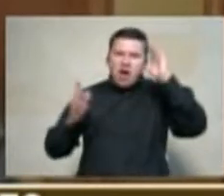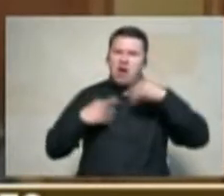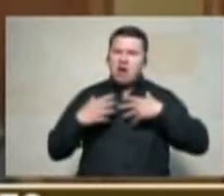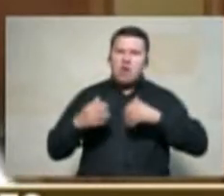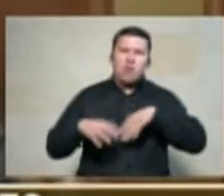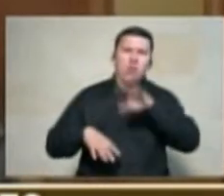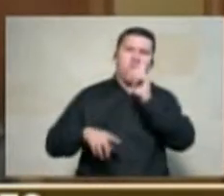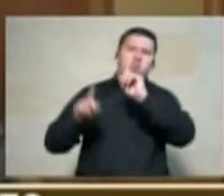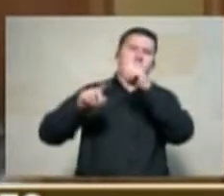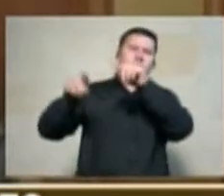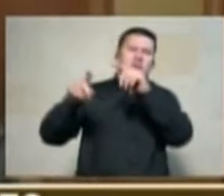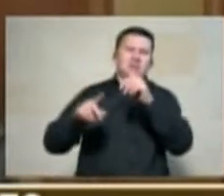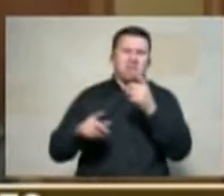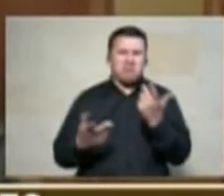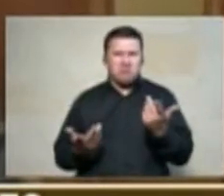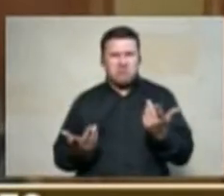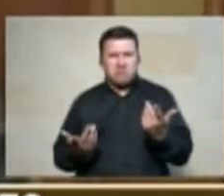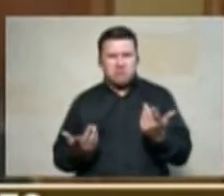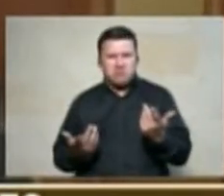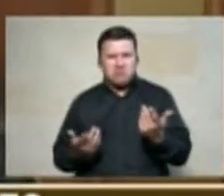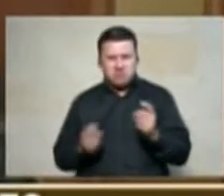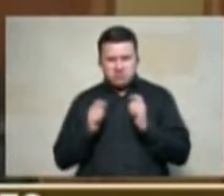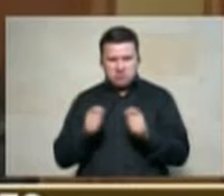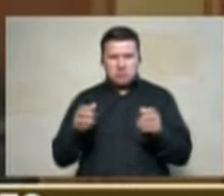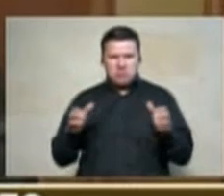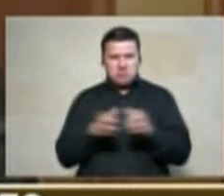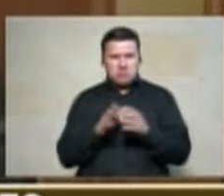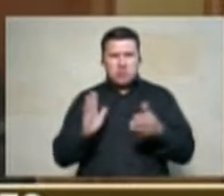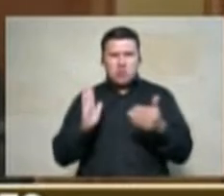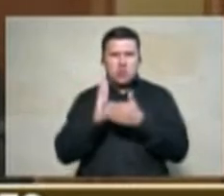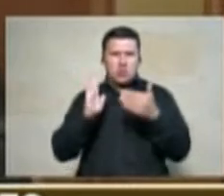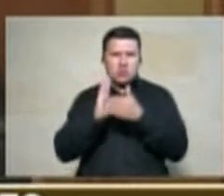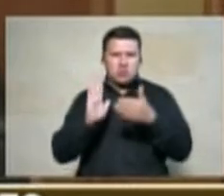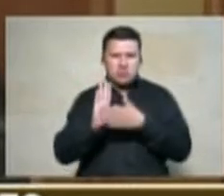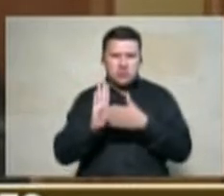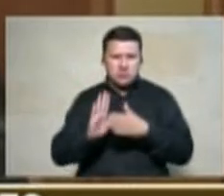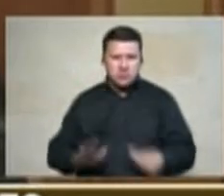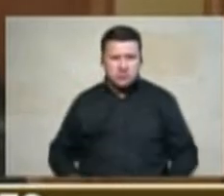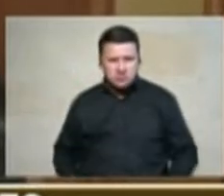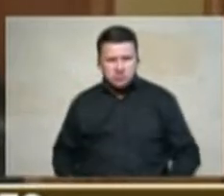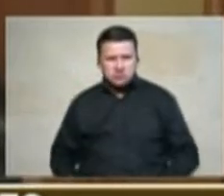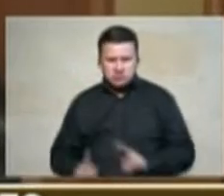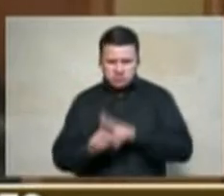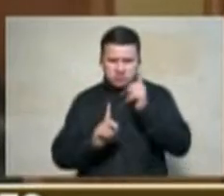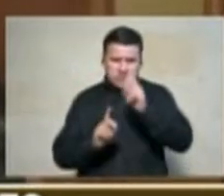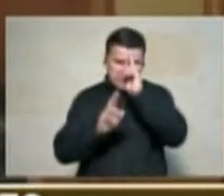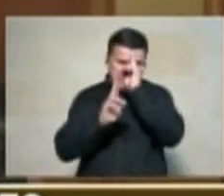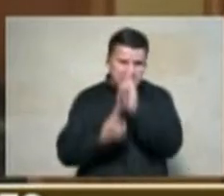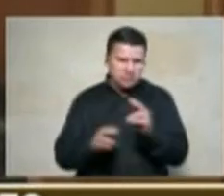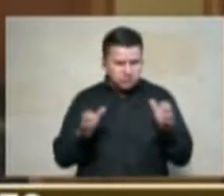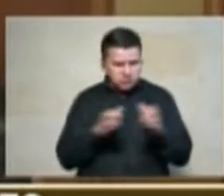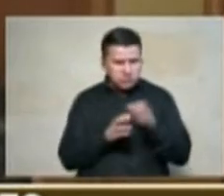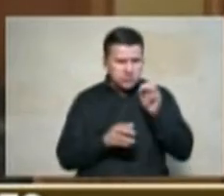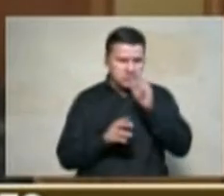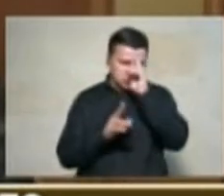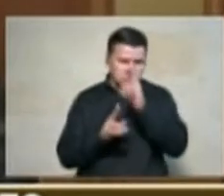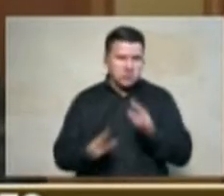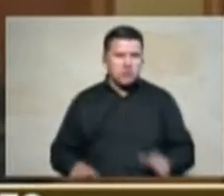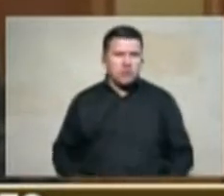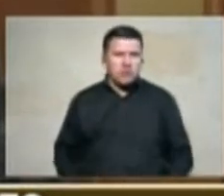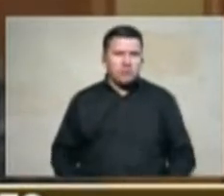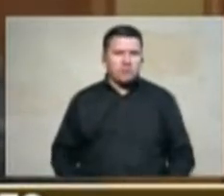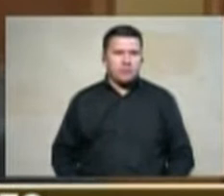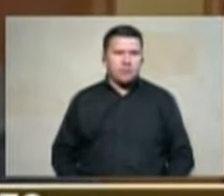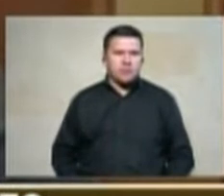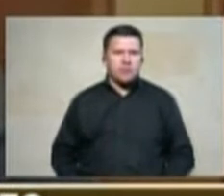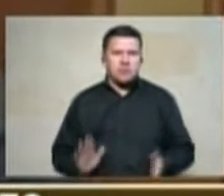colocar contra la pared a una unidad respetable y seria como es la unidad de restitución de tierras